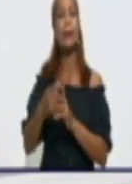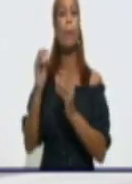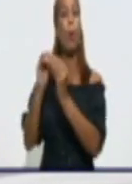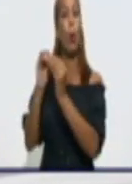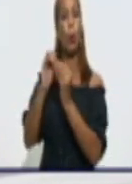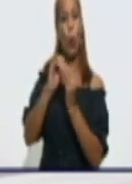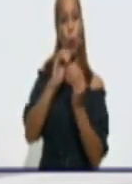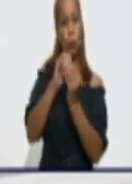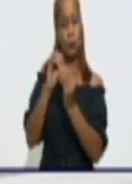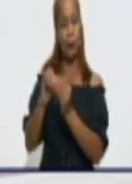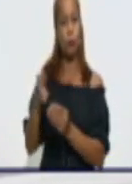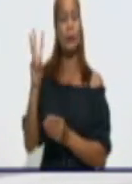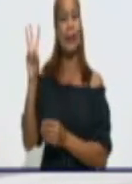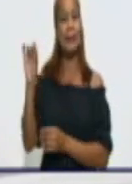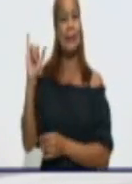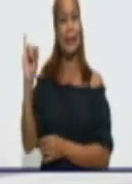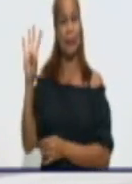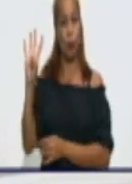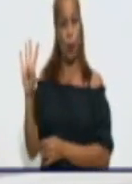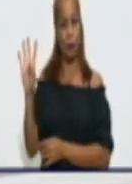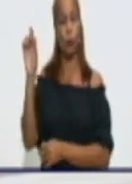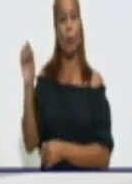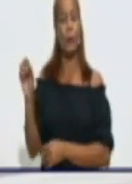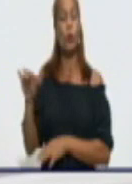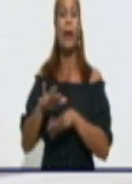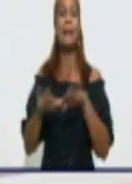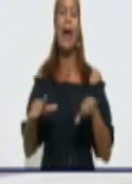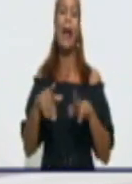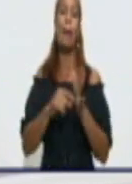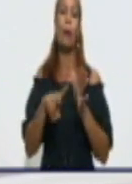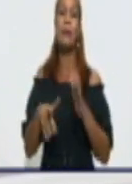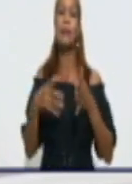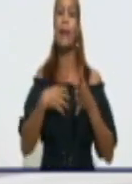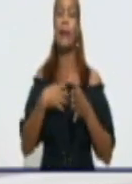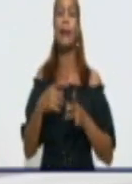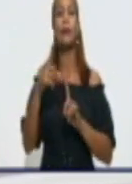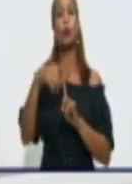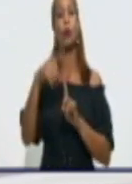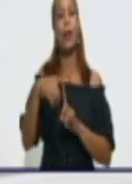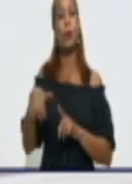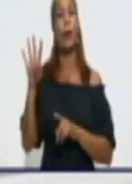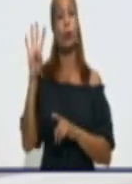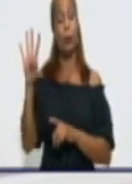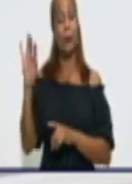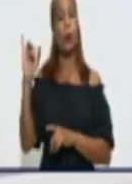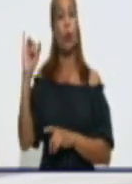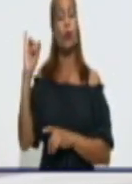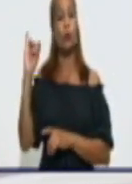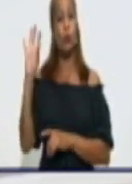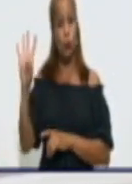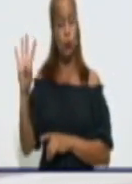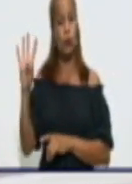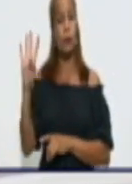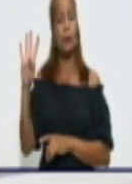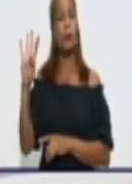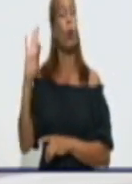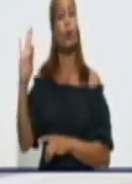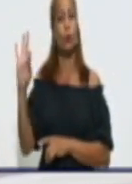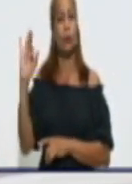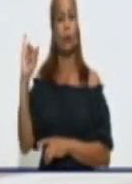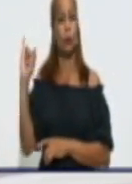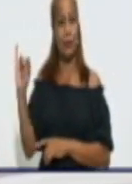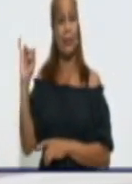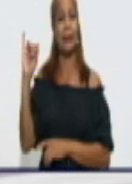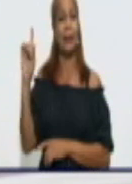364 casos. Ya la provincia acumula un total de 4,831 pacientes confirmados con la COVID,